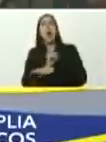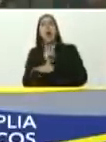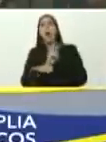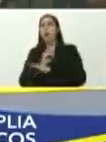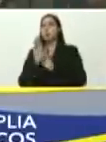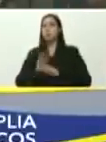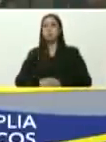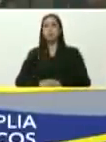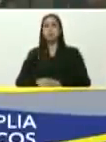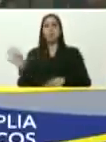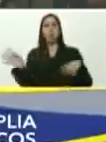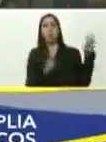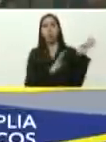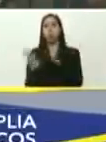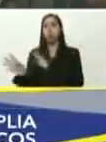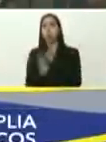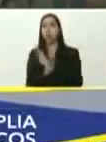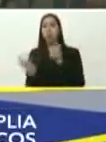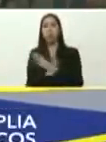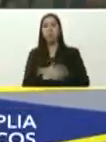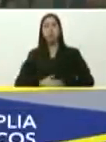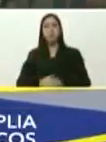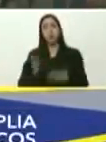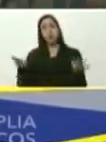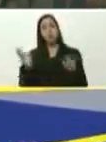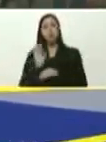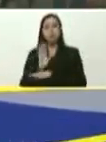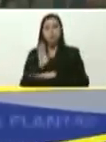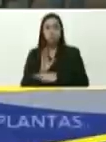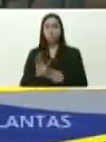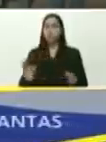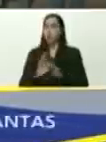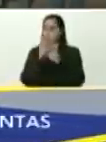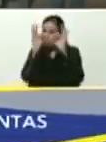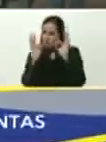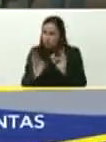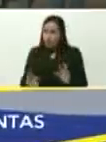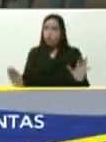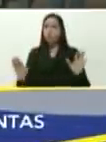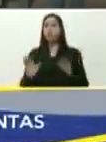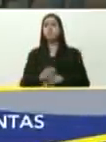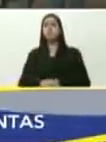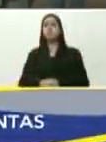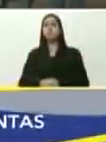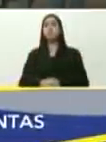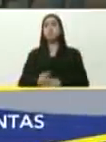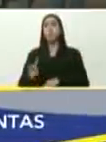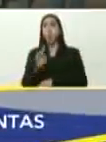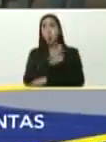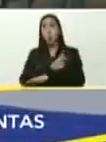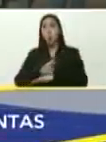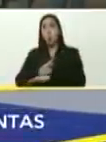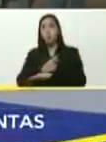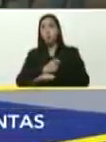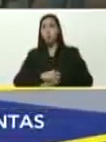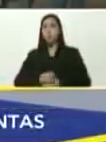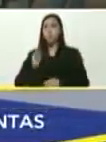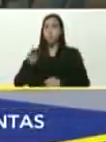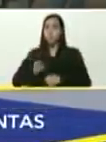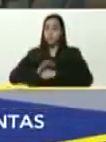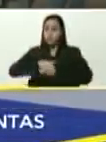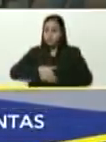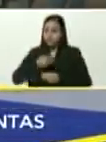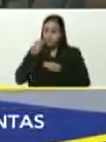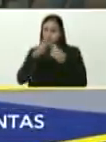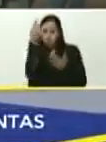todo el mundo, pues, hay que cuidar, hagan un diseño, gobernador, Héctor Rodríguez, haga